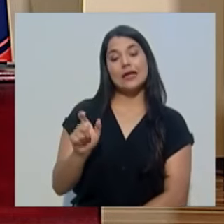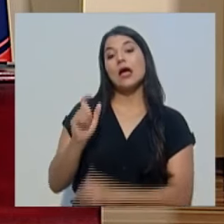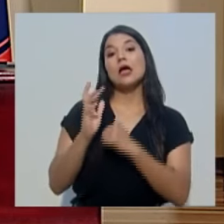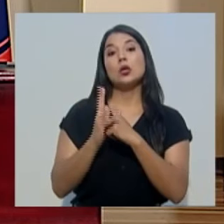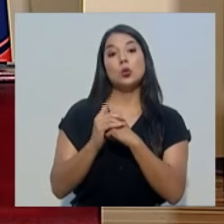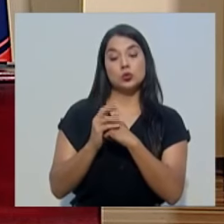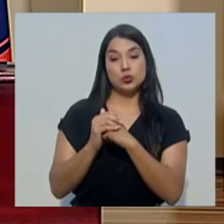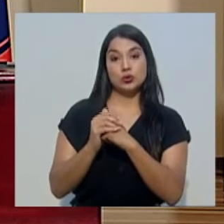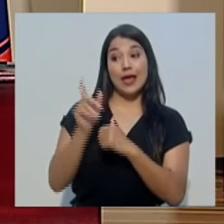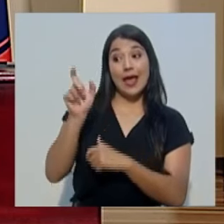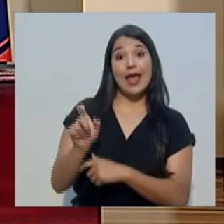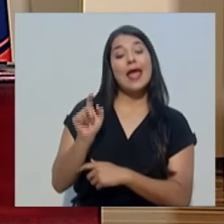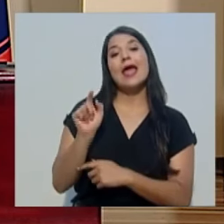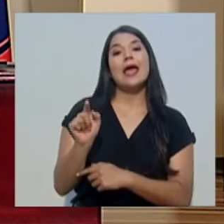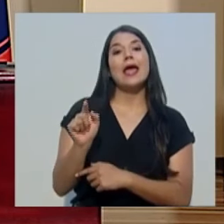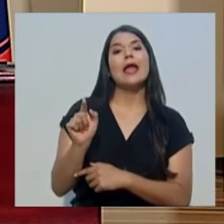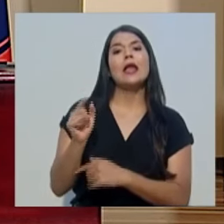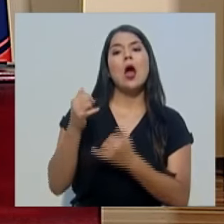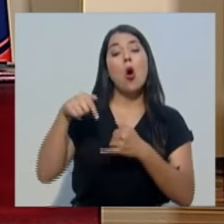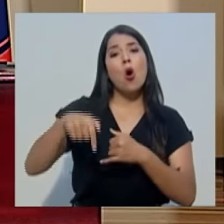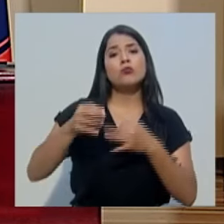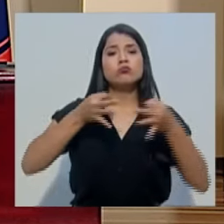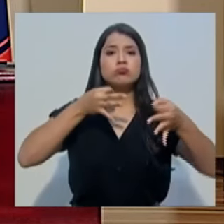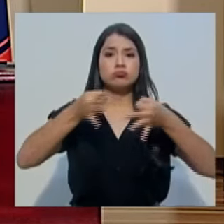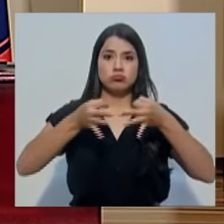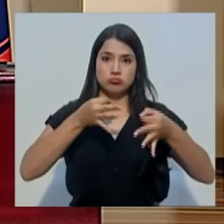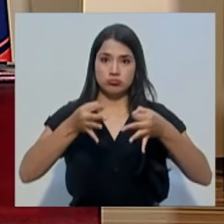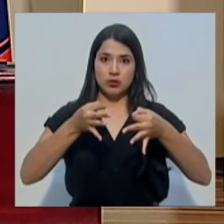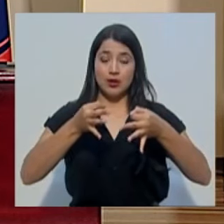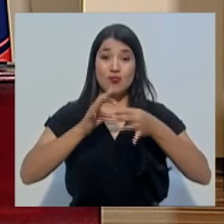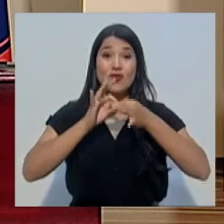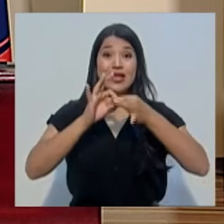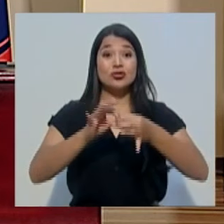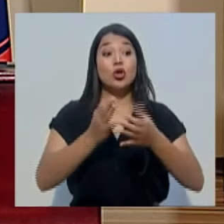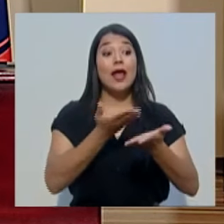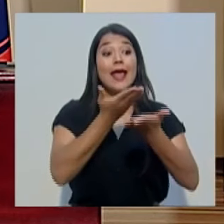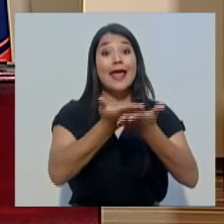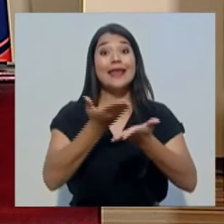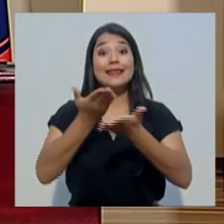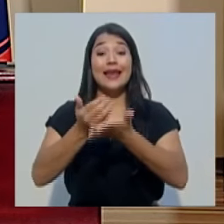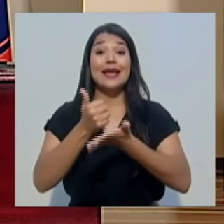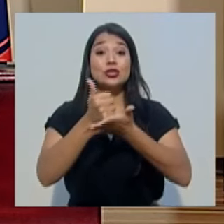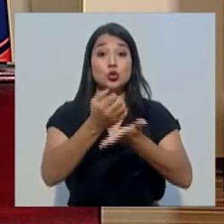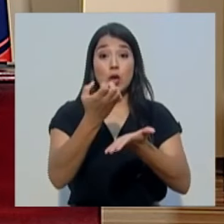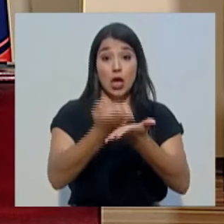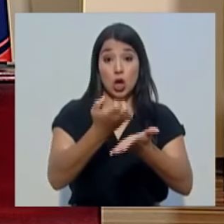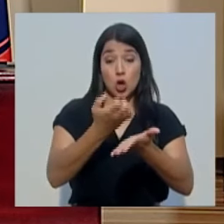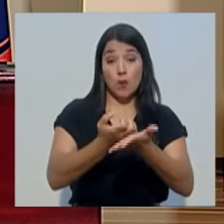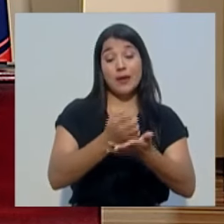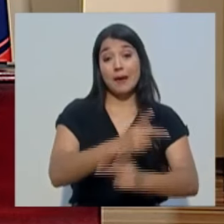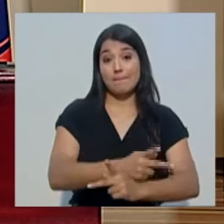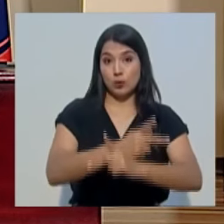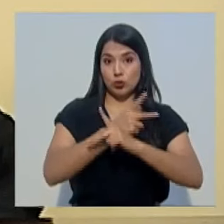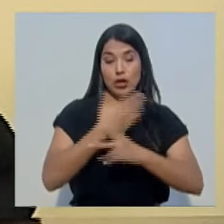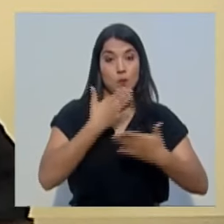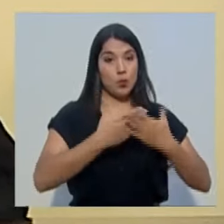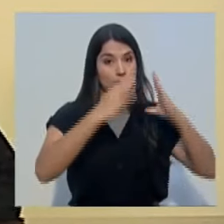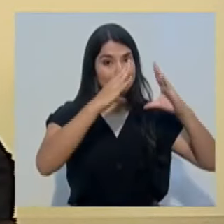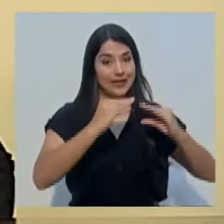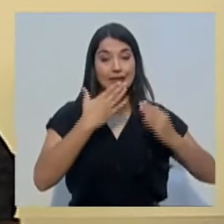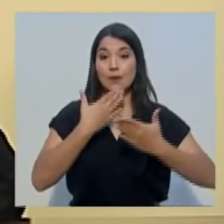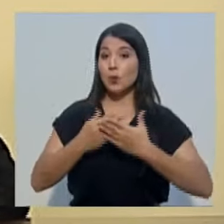señor Juan Luis Bermúdez, quien nos dará una actualización de las entregas del bono Proteger. Muy buenas tardes, don Juan Luis.